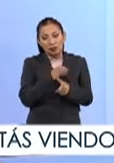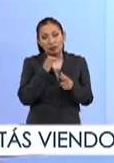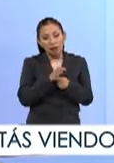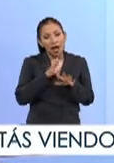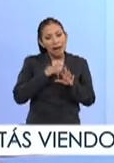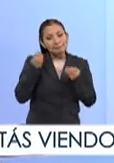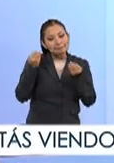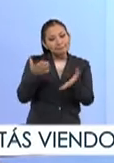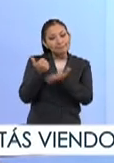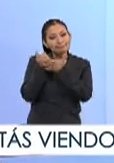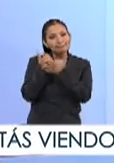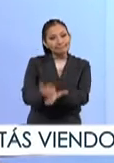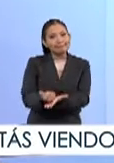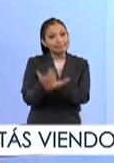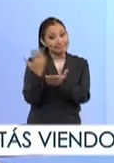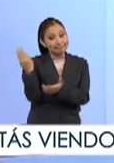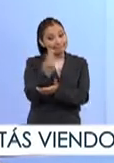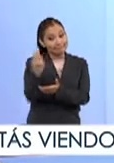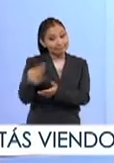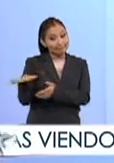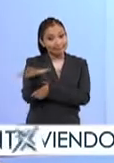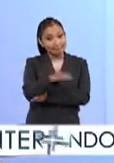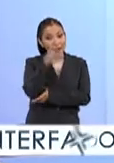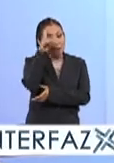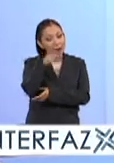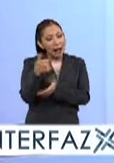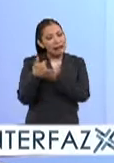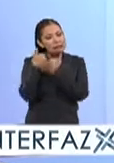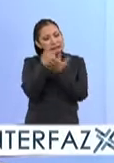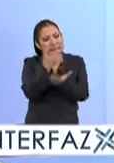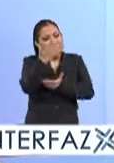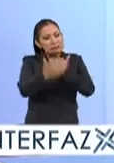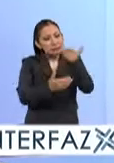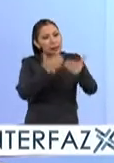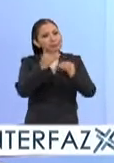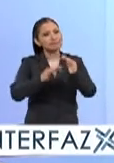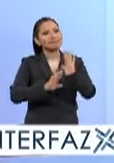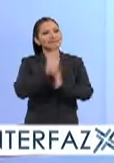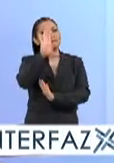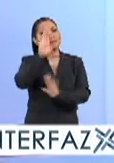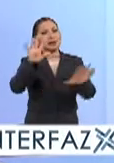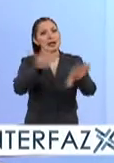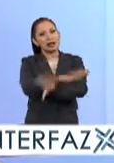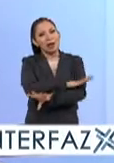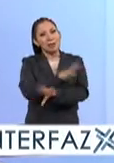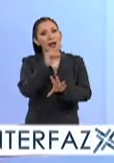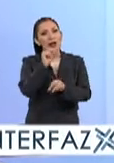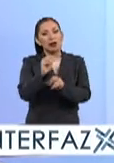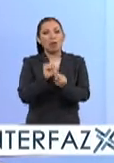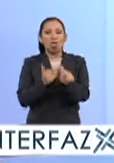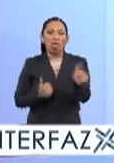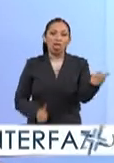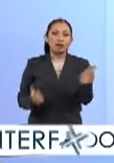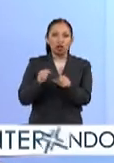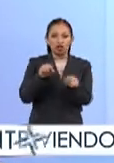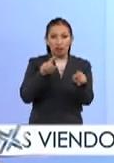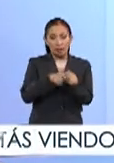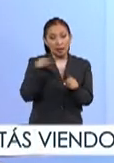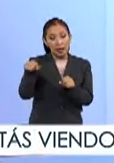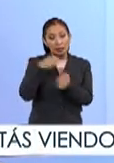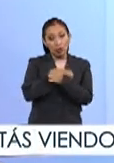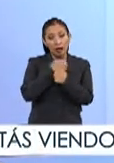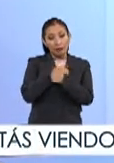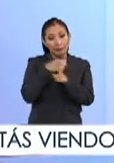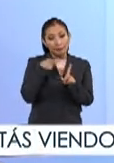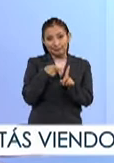darles las herramientas fundamentales necesarias para que formen un factor de cambio y no de retroceso en las sociedades y para ello la